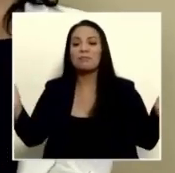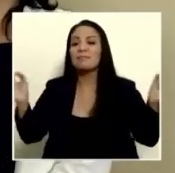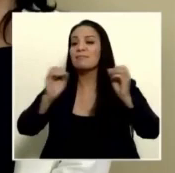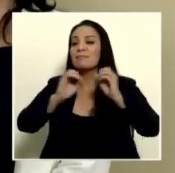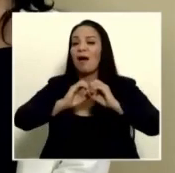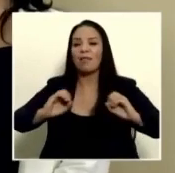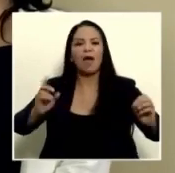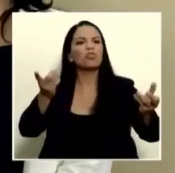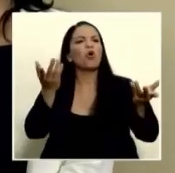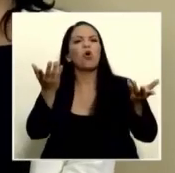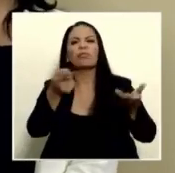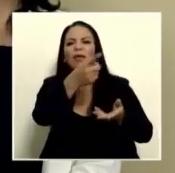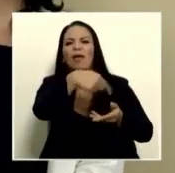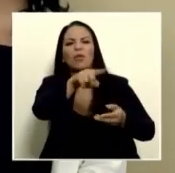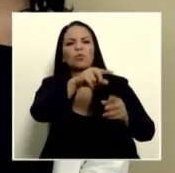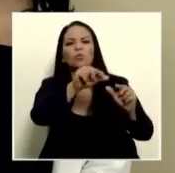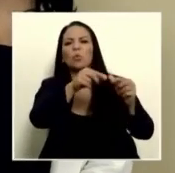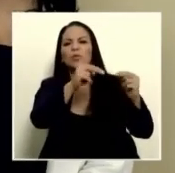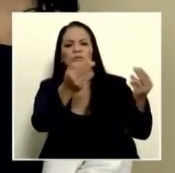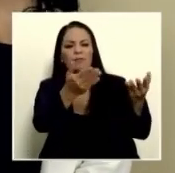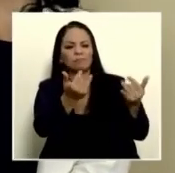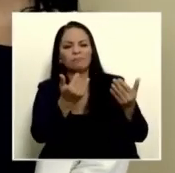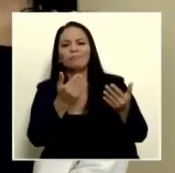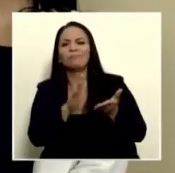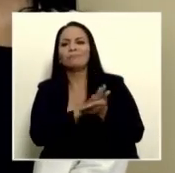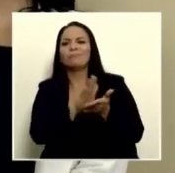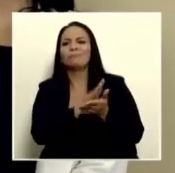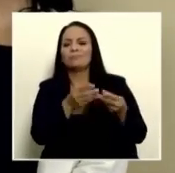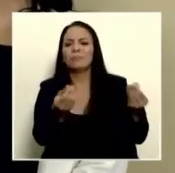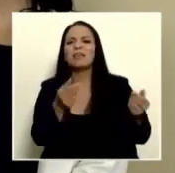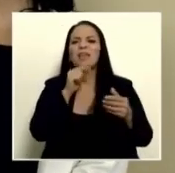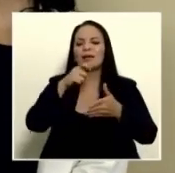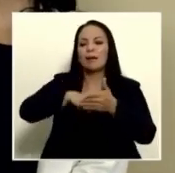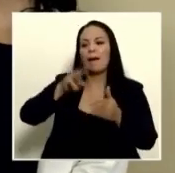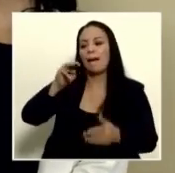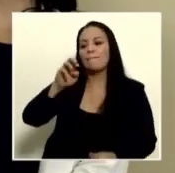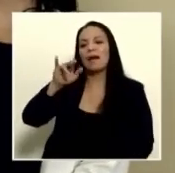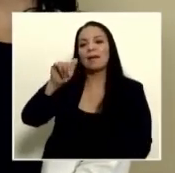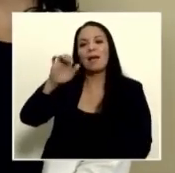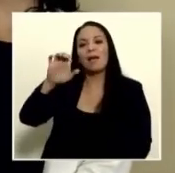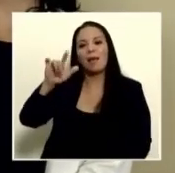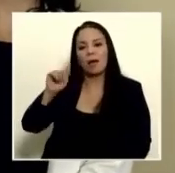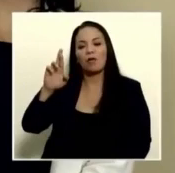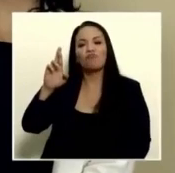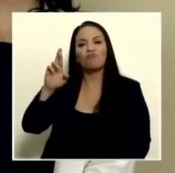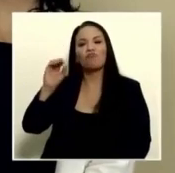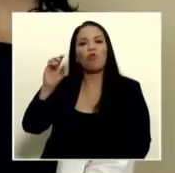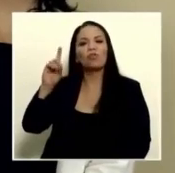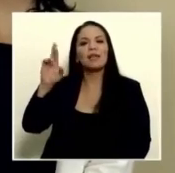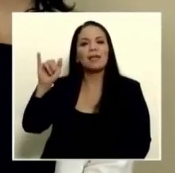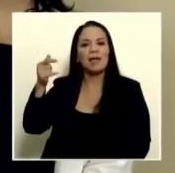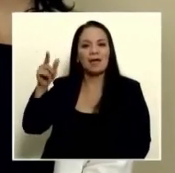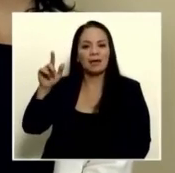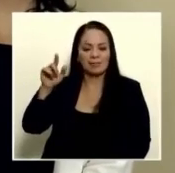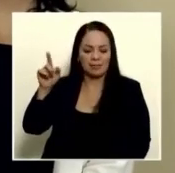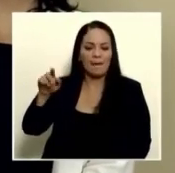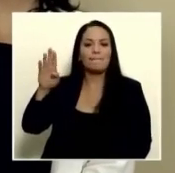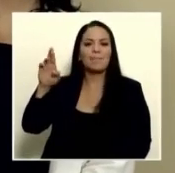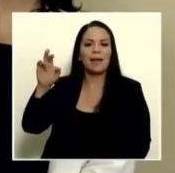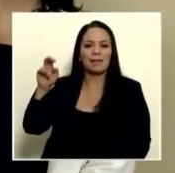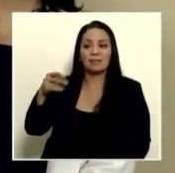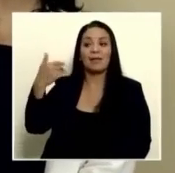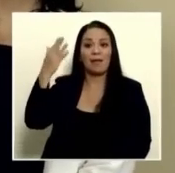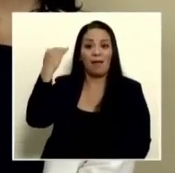plan remedial? y para que sepan lo firmó Mariela Rodríguez Brenes ejecutiva del Parque